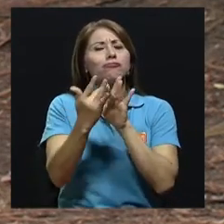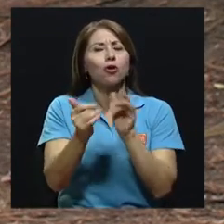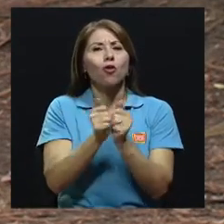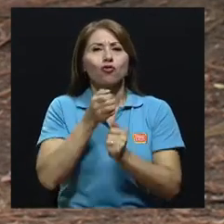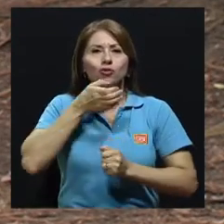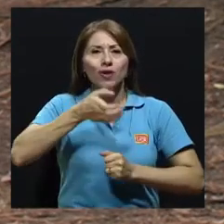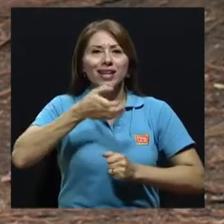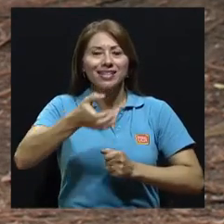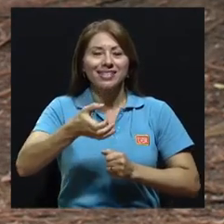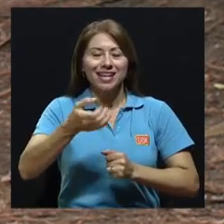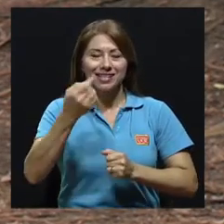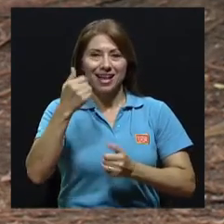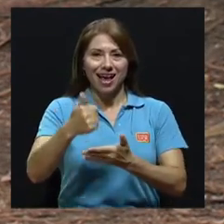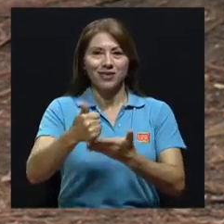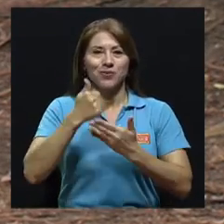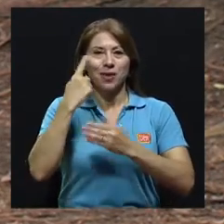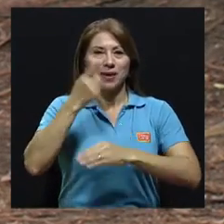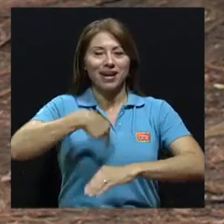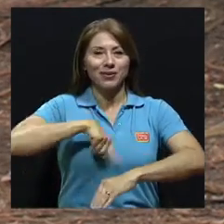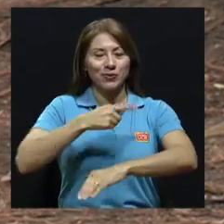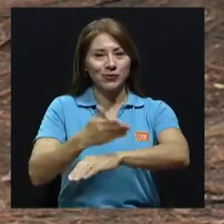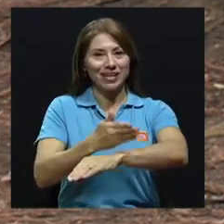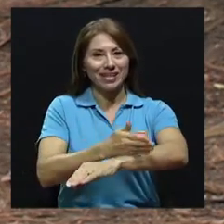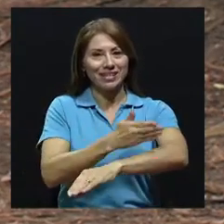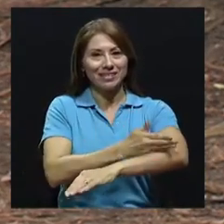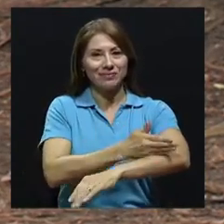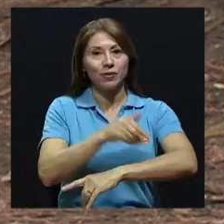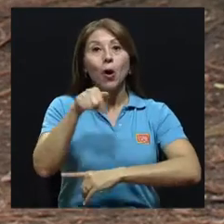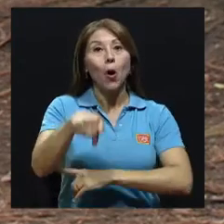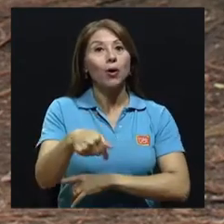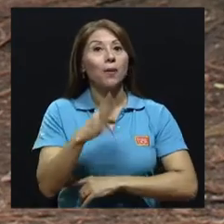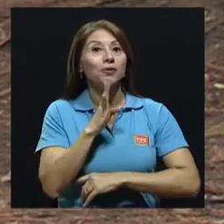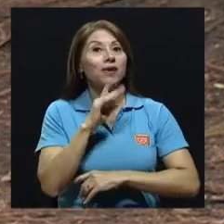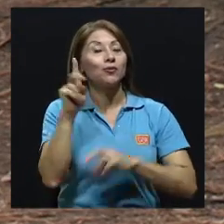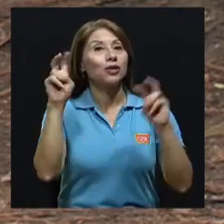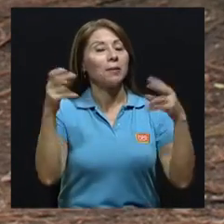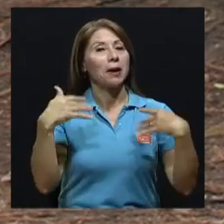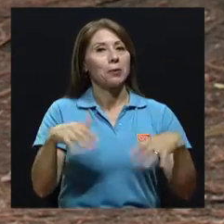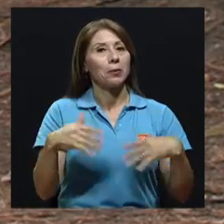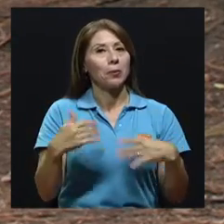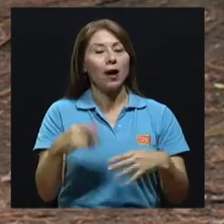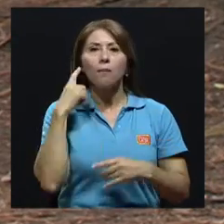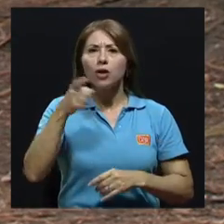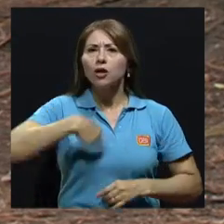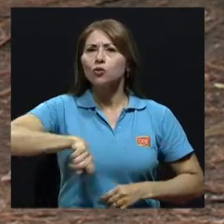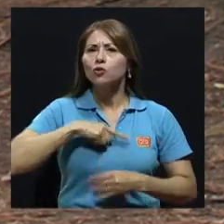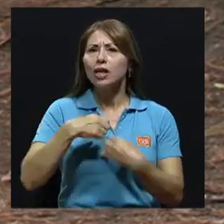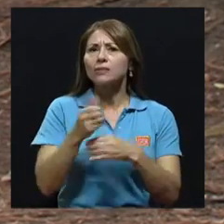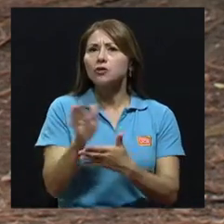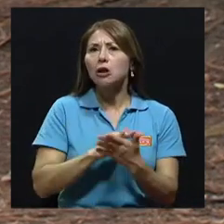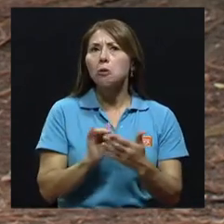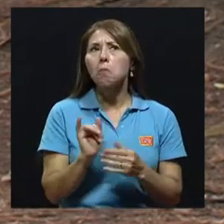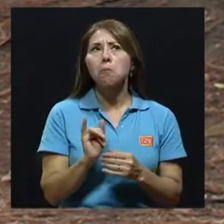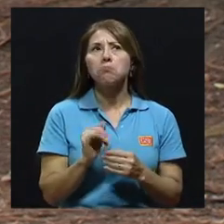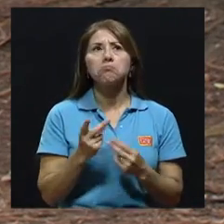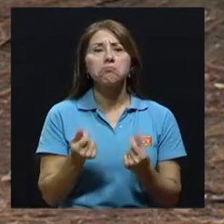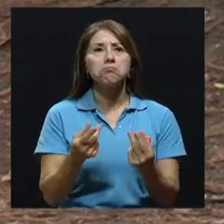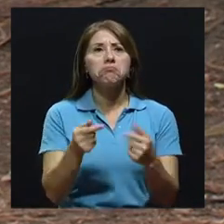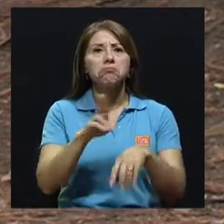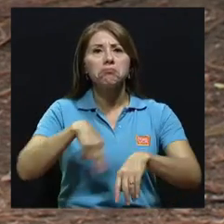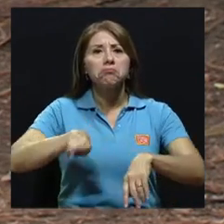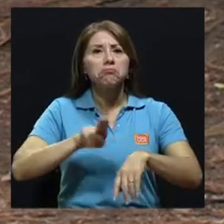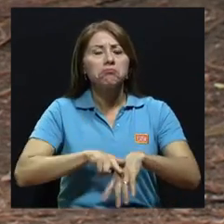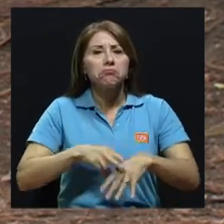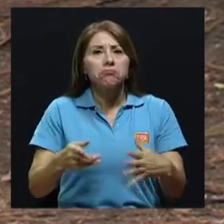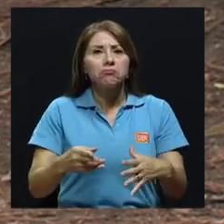nos ayuda a crecer, por supuesto. Hoy vamos a conversar sobre un tema que se las trae, porque lo hacemos tan mecánico, tan automático, respiramos